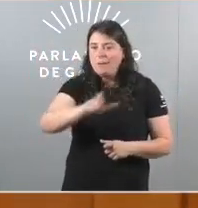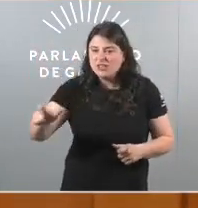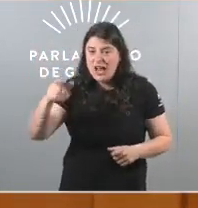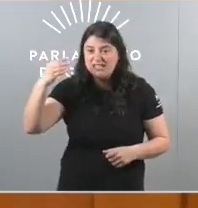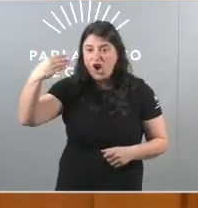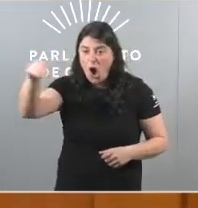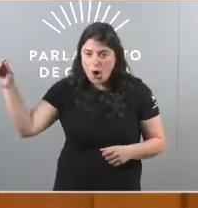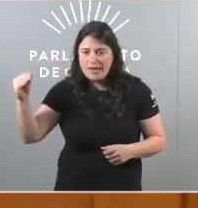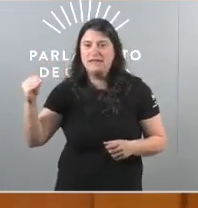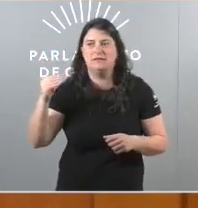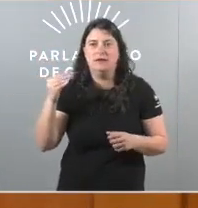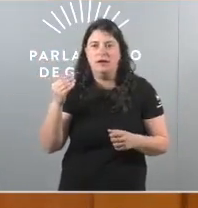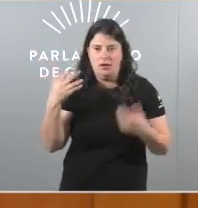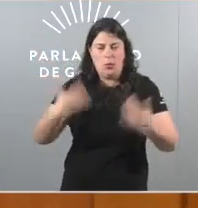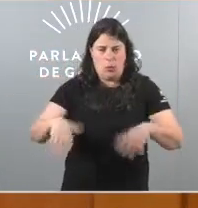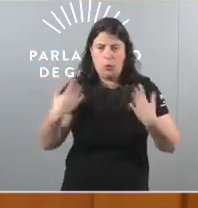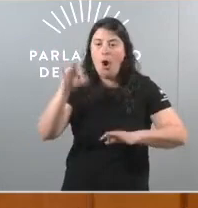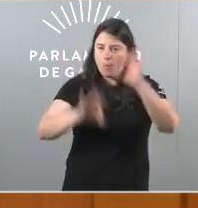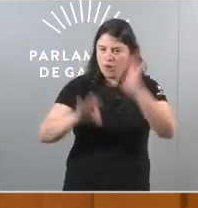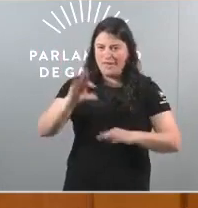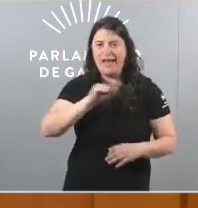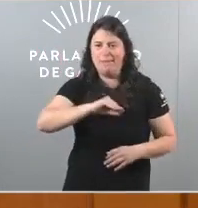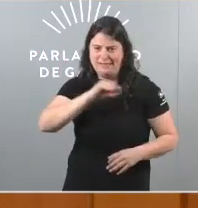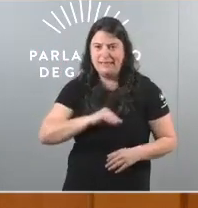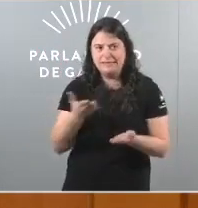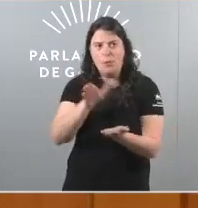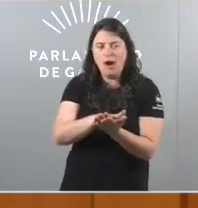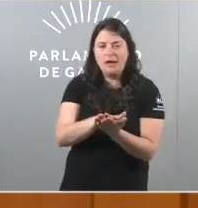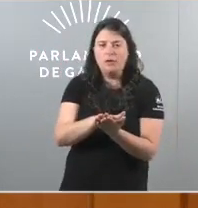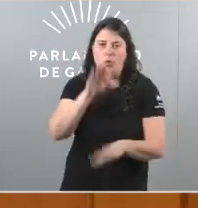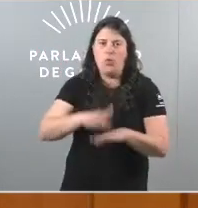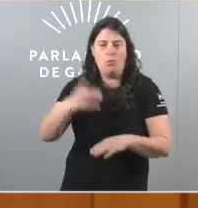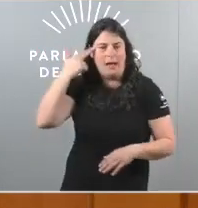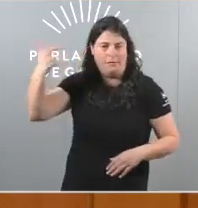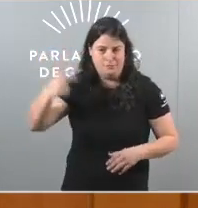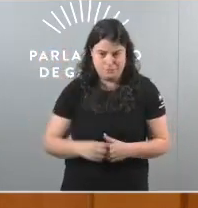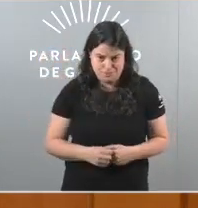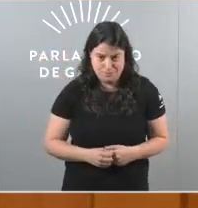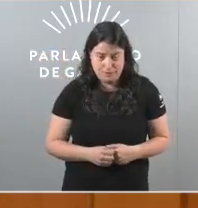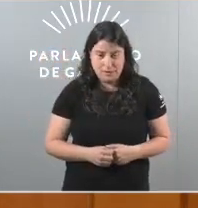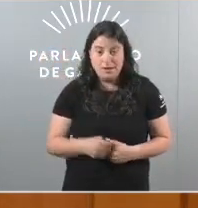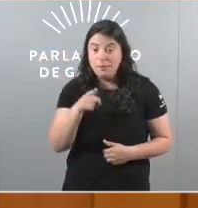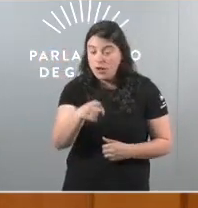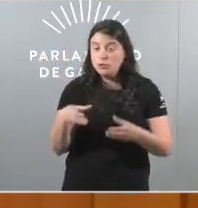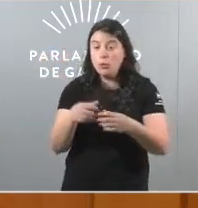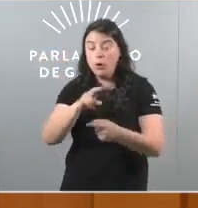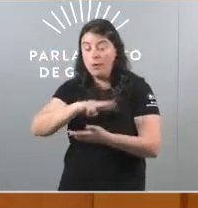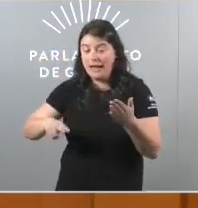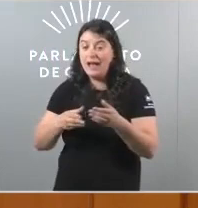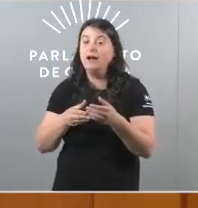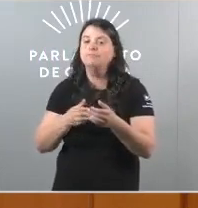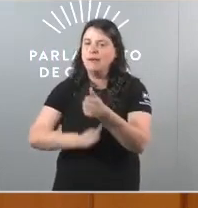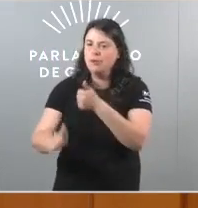cunhas cifras que son arrepiantes por iso para o BNG será unha prioridade de señar e